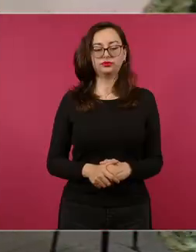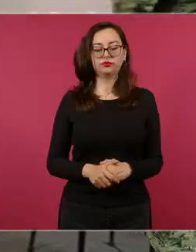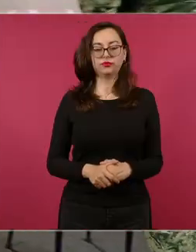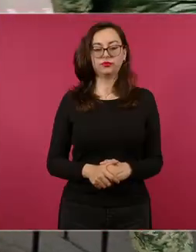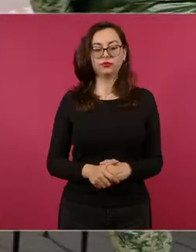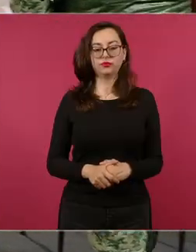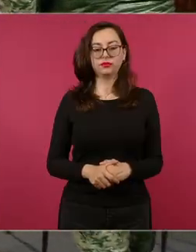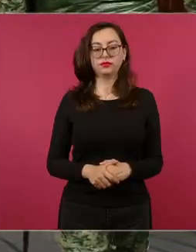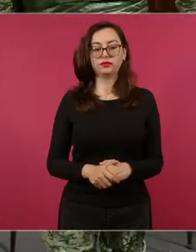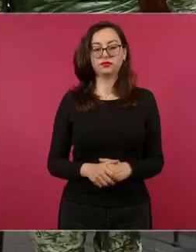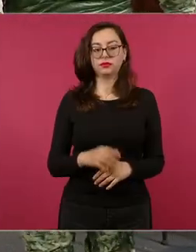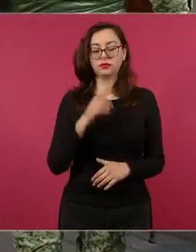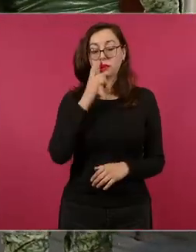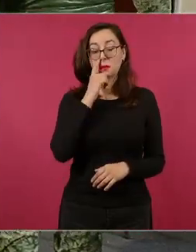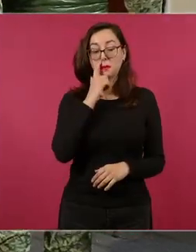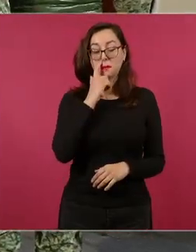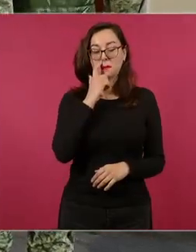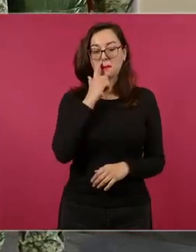pronto